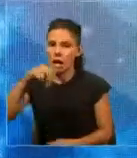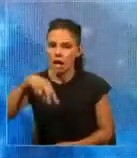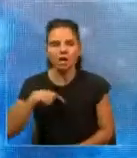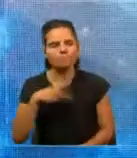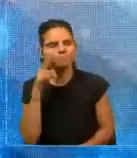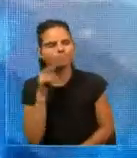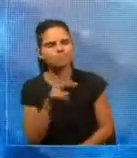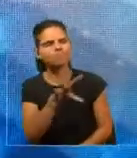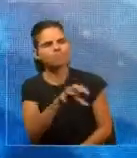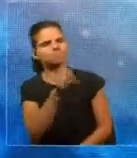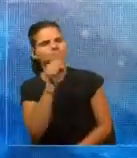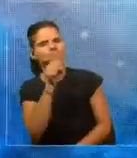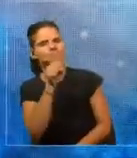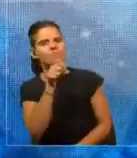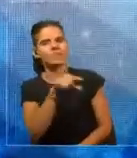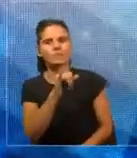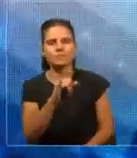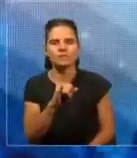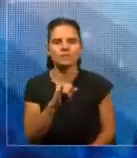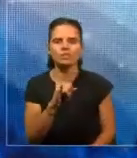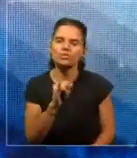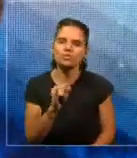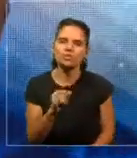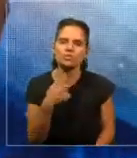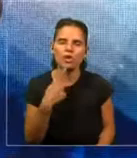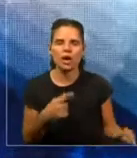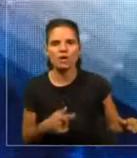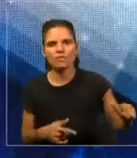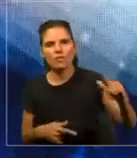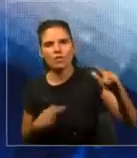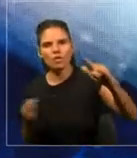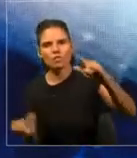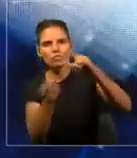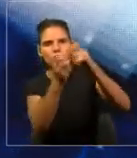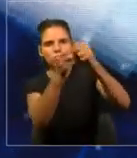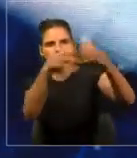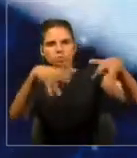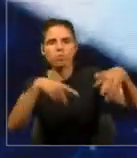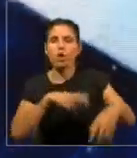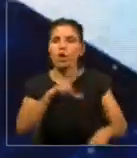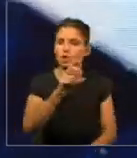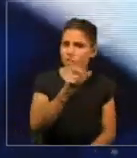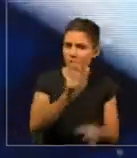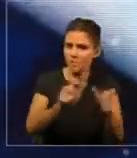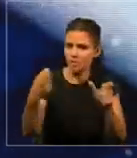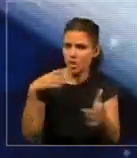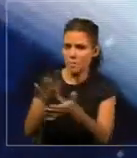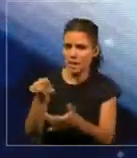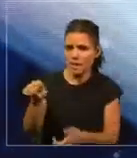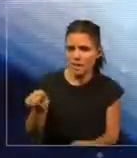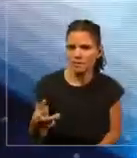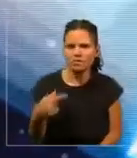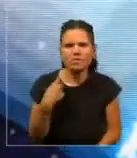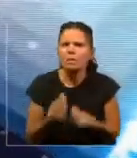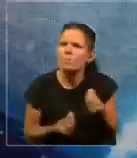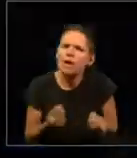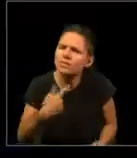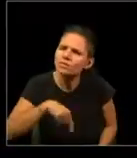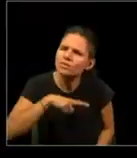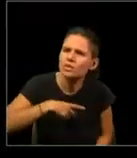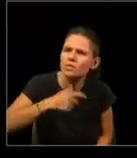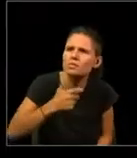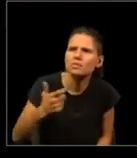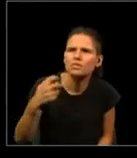que le disparó a un avión que tenía 80 iraníes. Entonces, ¿qué es lo que nos pasa a nosotros los seres humanos?